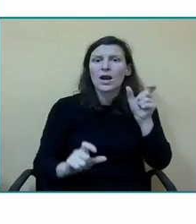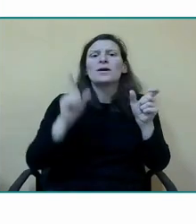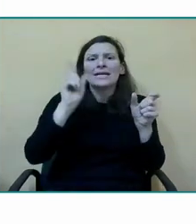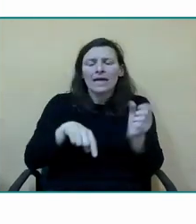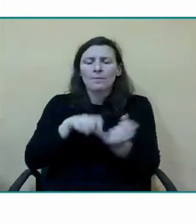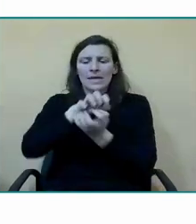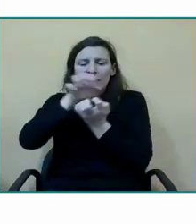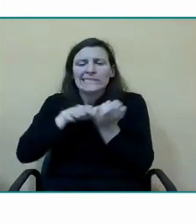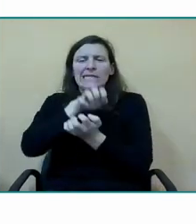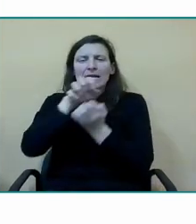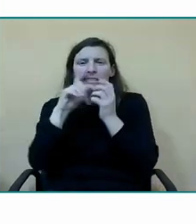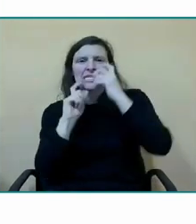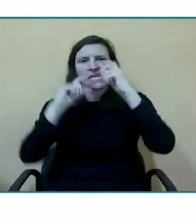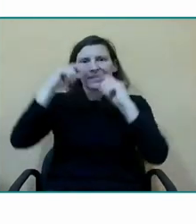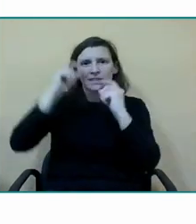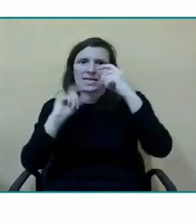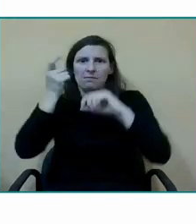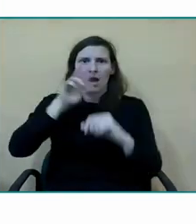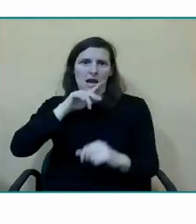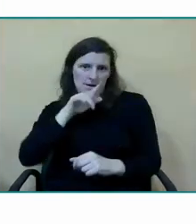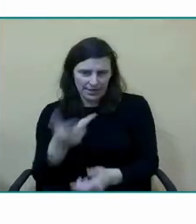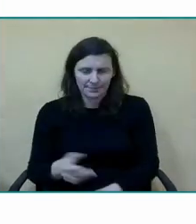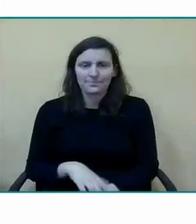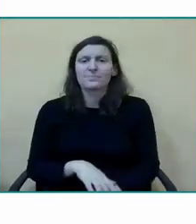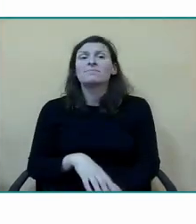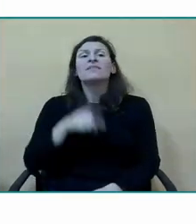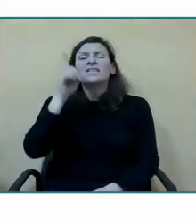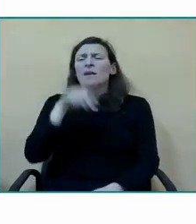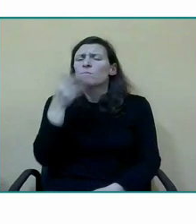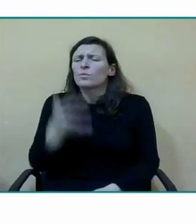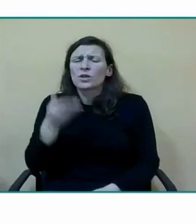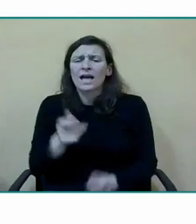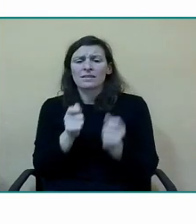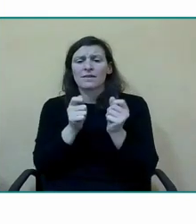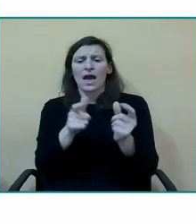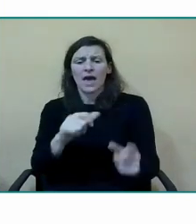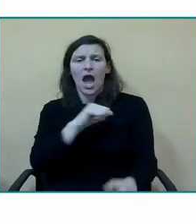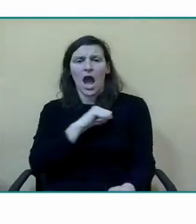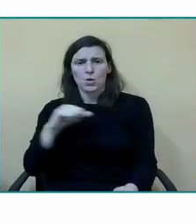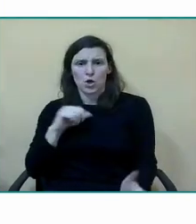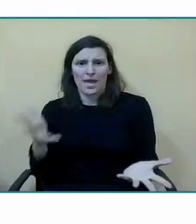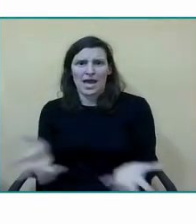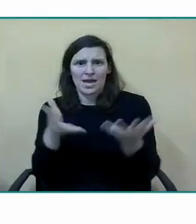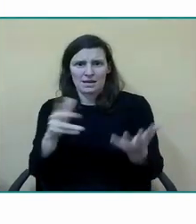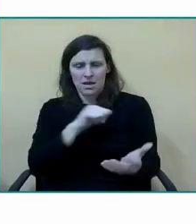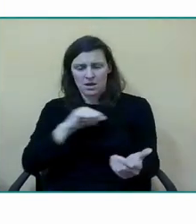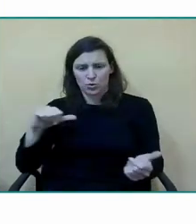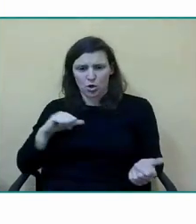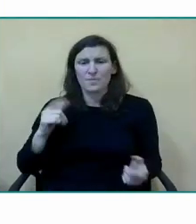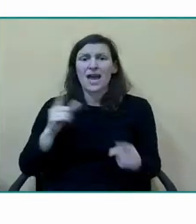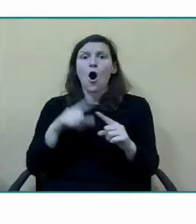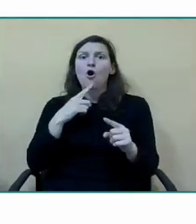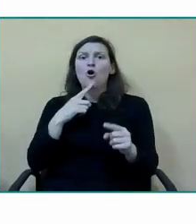la anticipación y el refuerzo y sobre todo el trabajo de la autonomía y la comprensión de órdenes y las peticiones